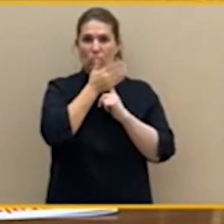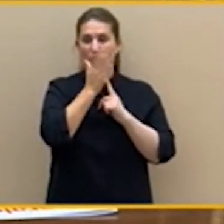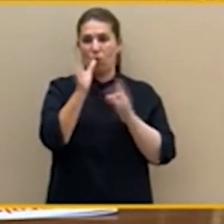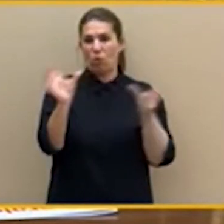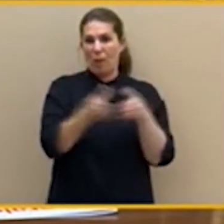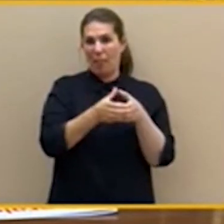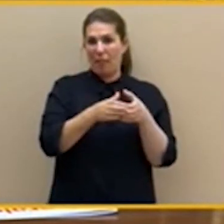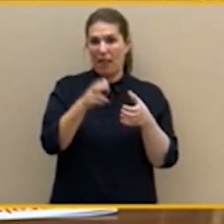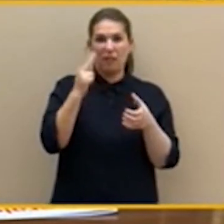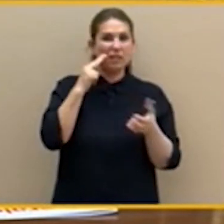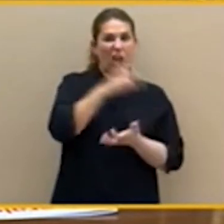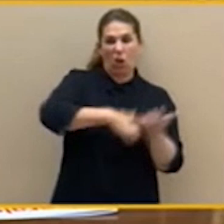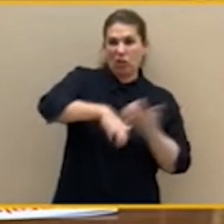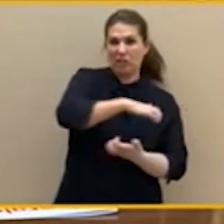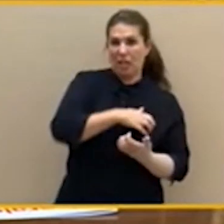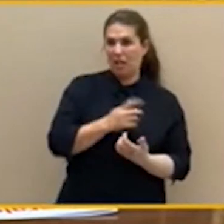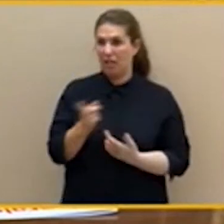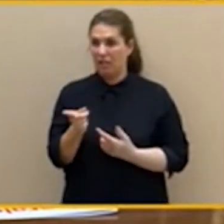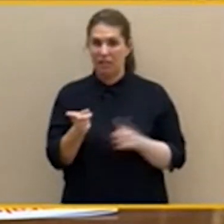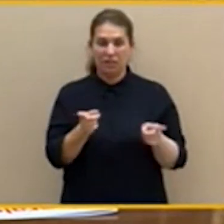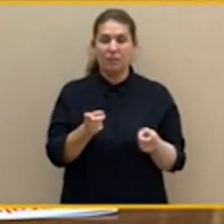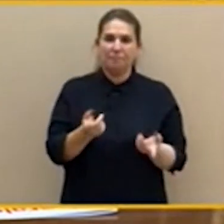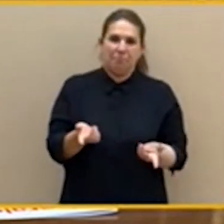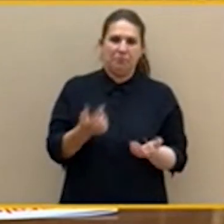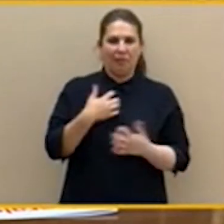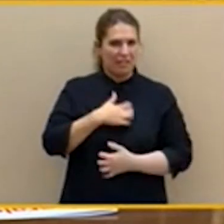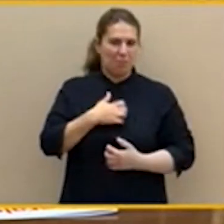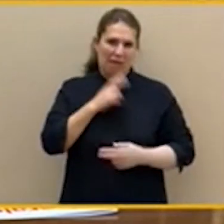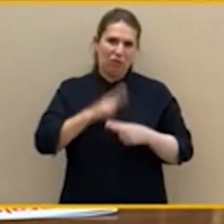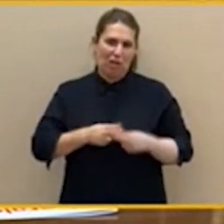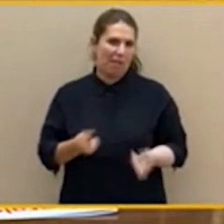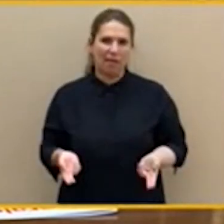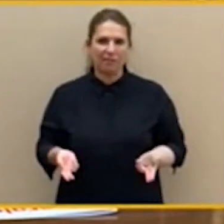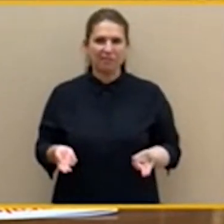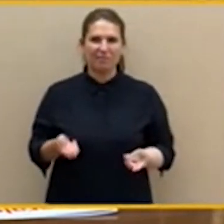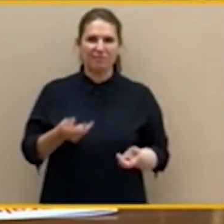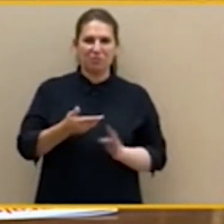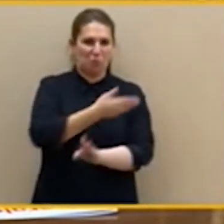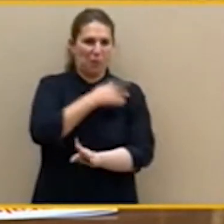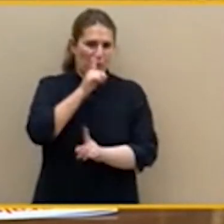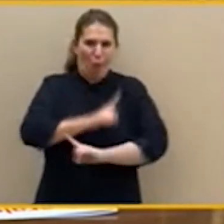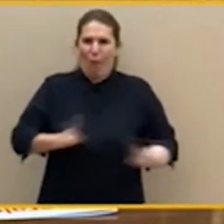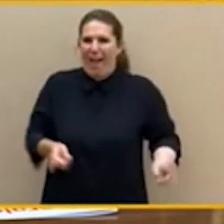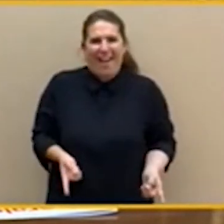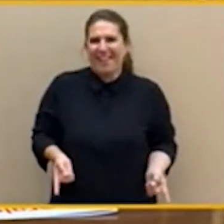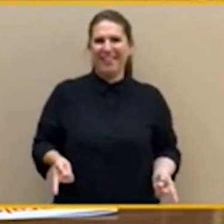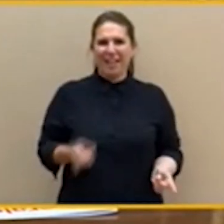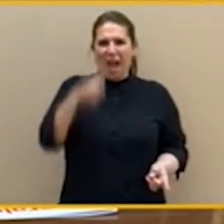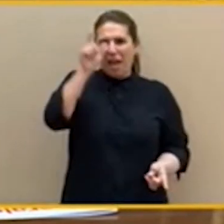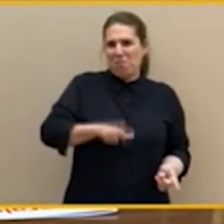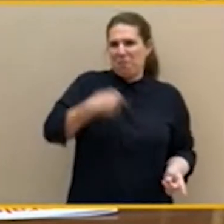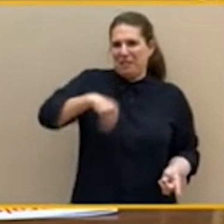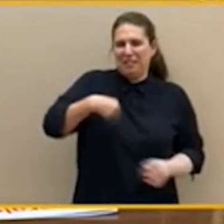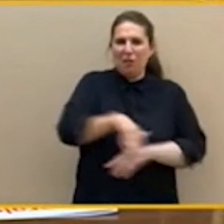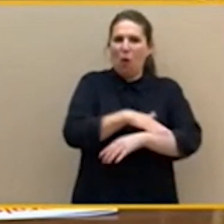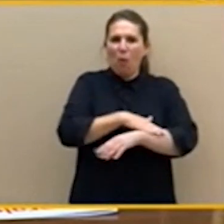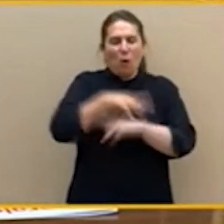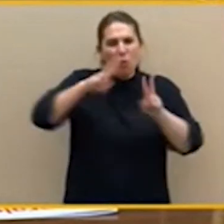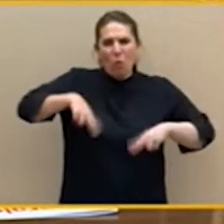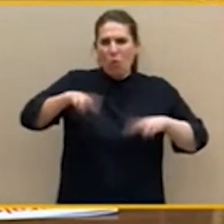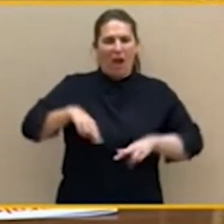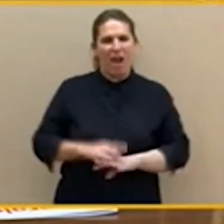que no se ha visto nunca en un presidente del Gobierno. Por cierto, son delincuentes, sí,